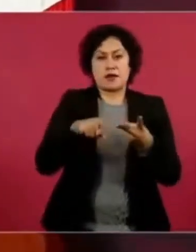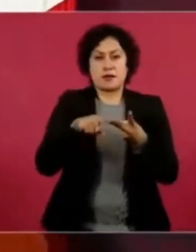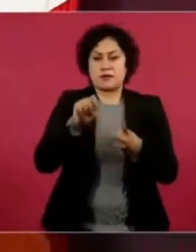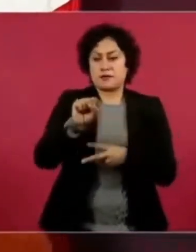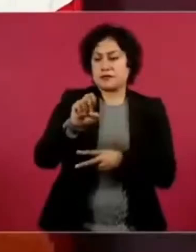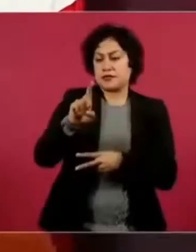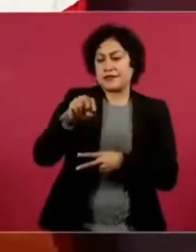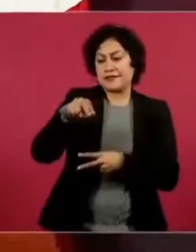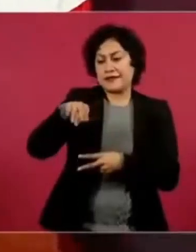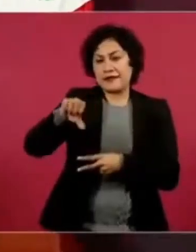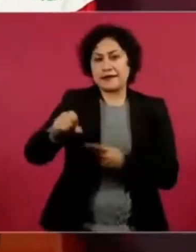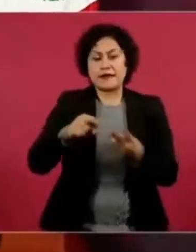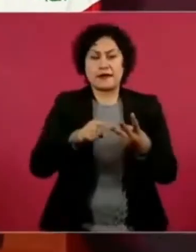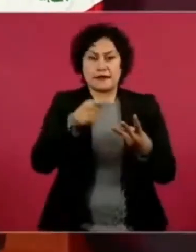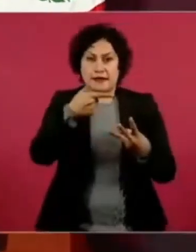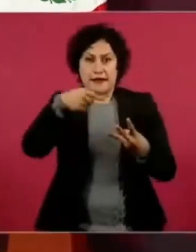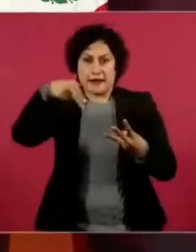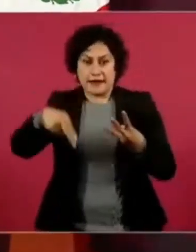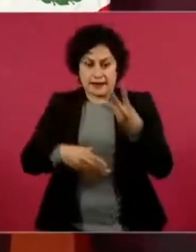y de la Guardia Nacional.